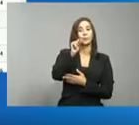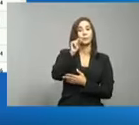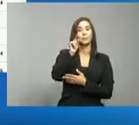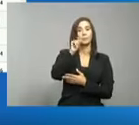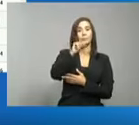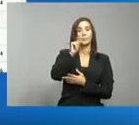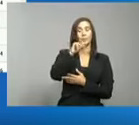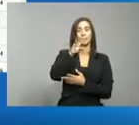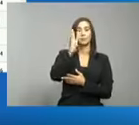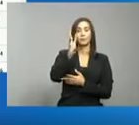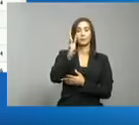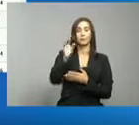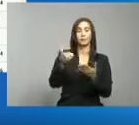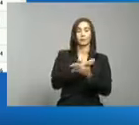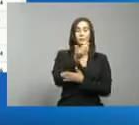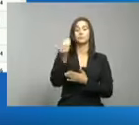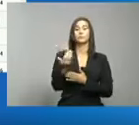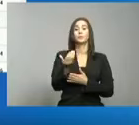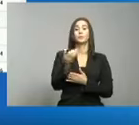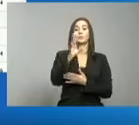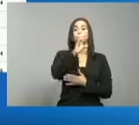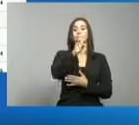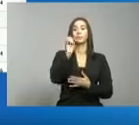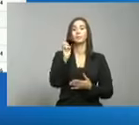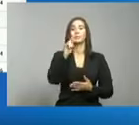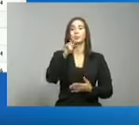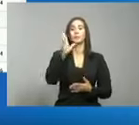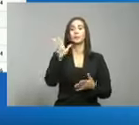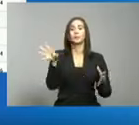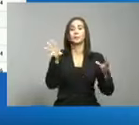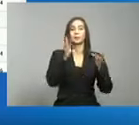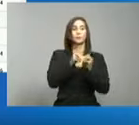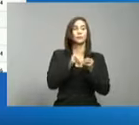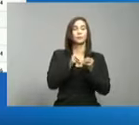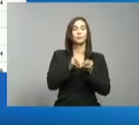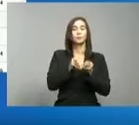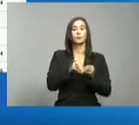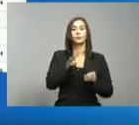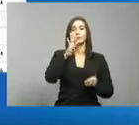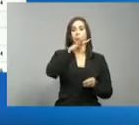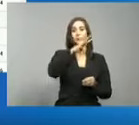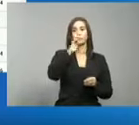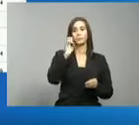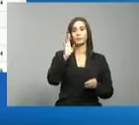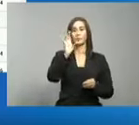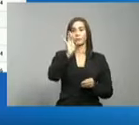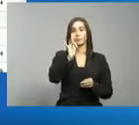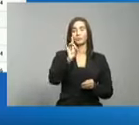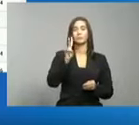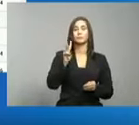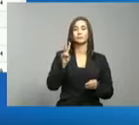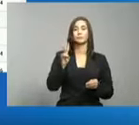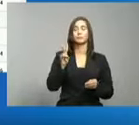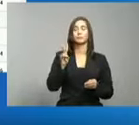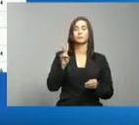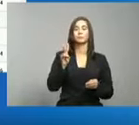casos nuevos, 723 acumulados, 482